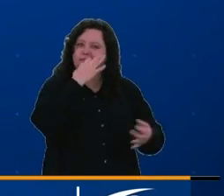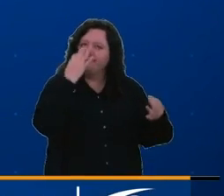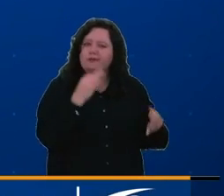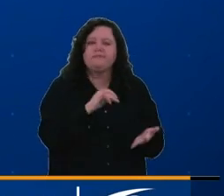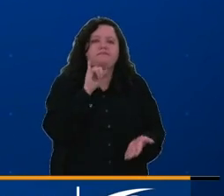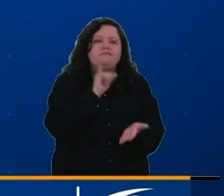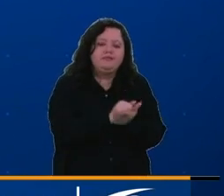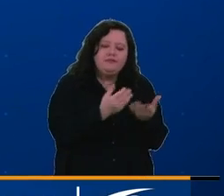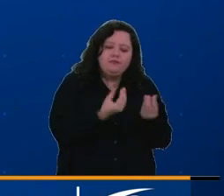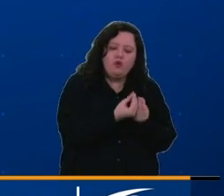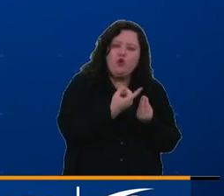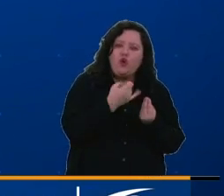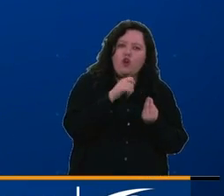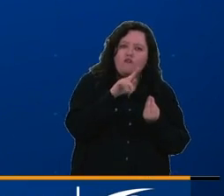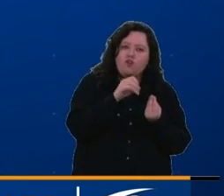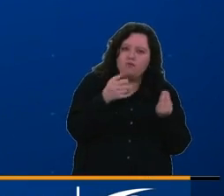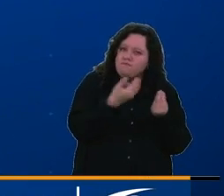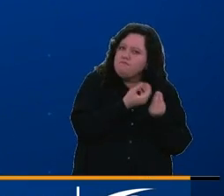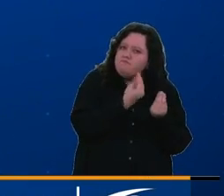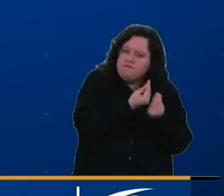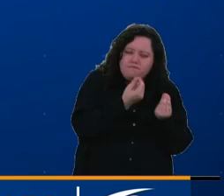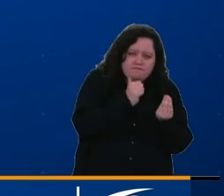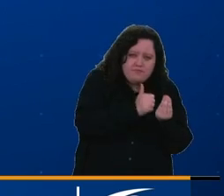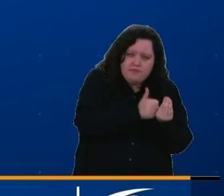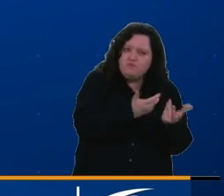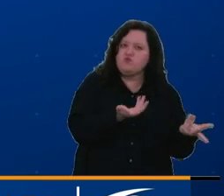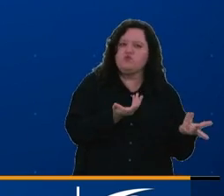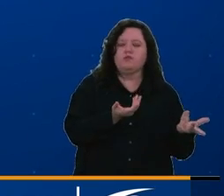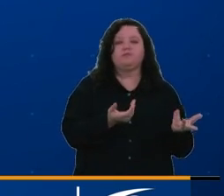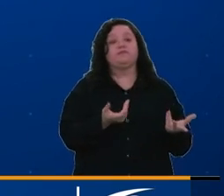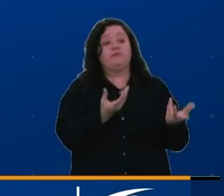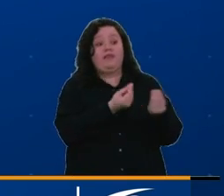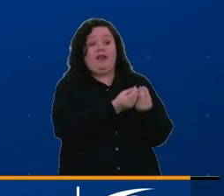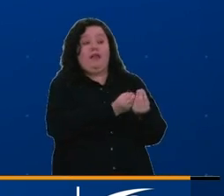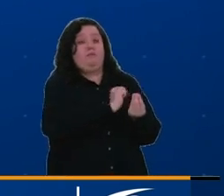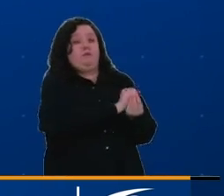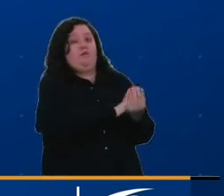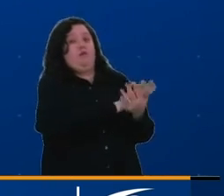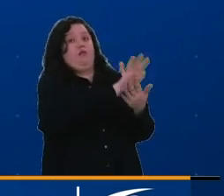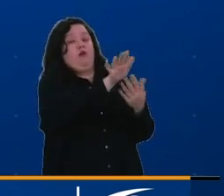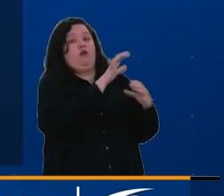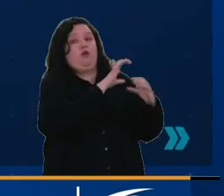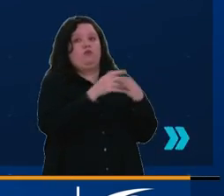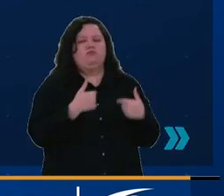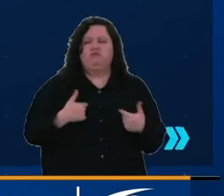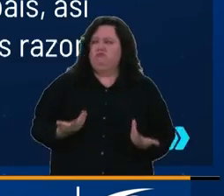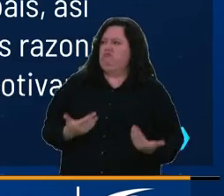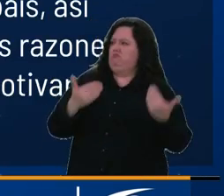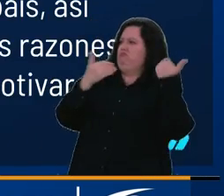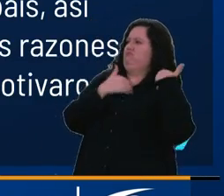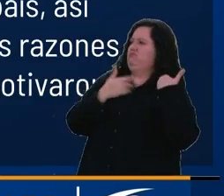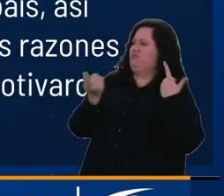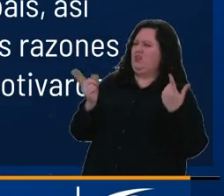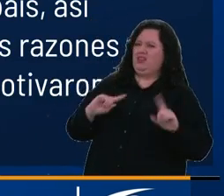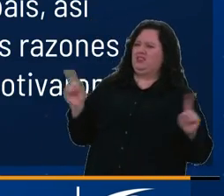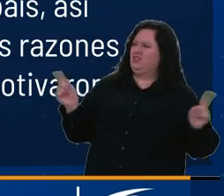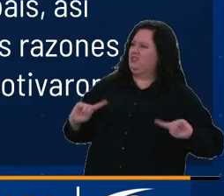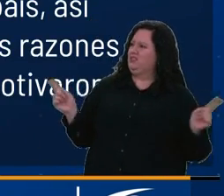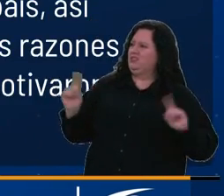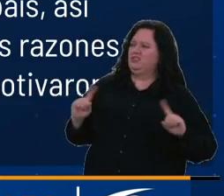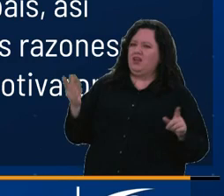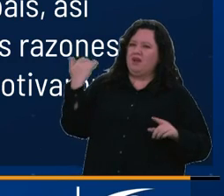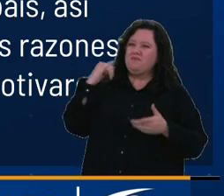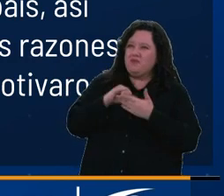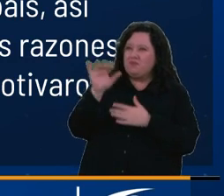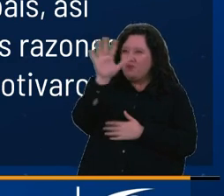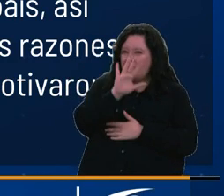mismo Clan del Golfo. El Clan del Golfo, por su parte, emitió un comunicado asegurando que no tiene responsabilidad sobre los hechos ocurridos en